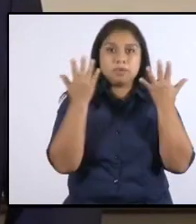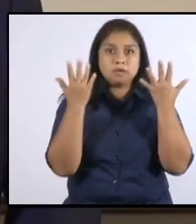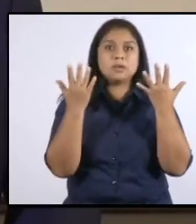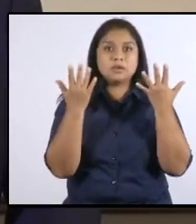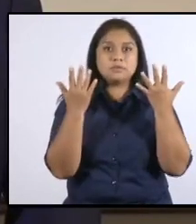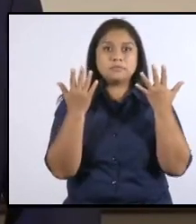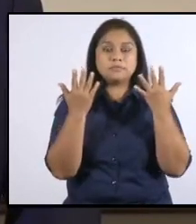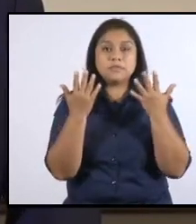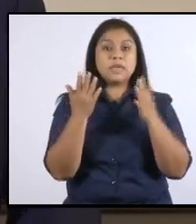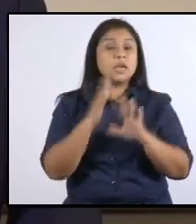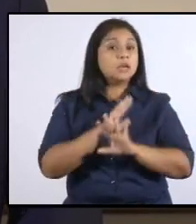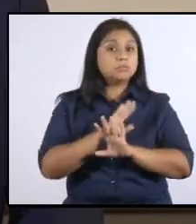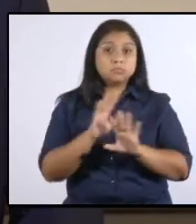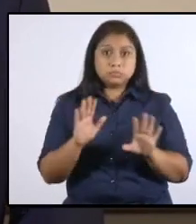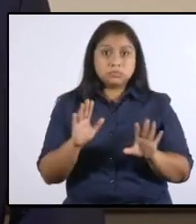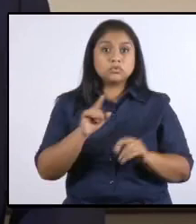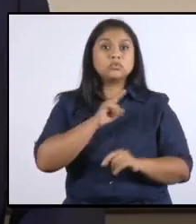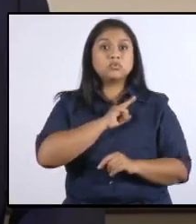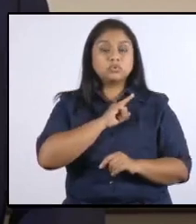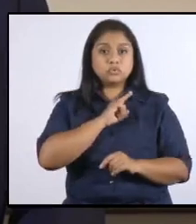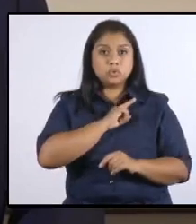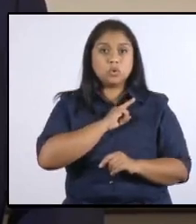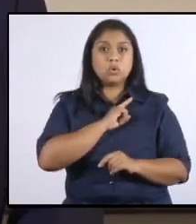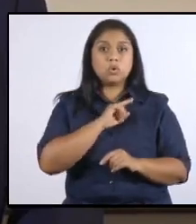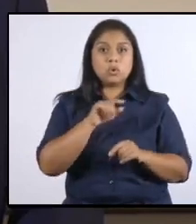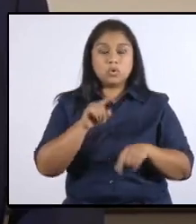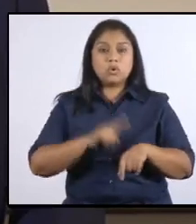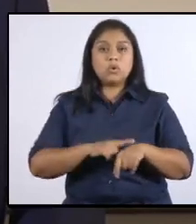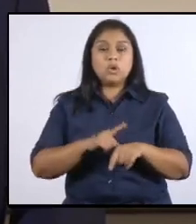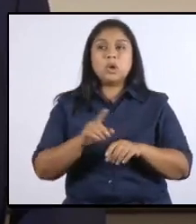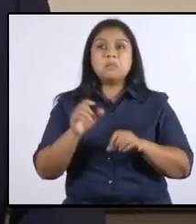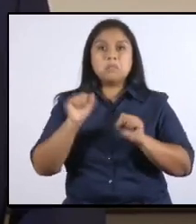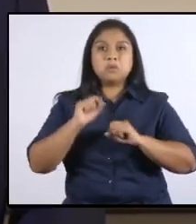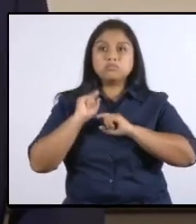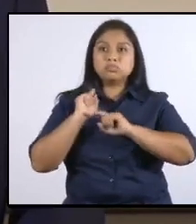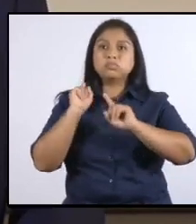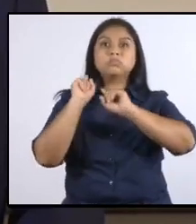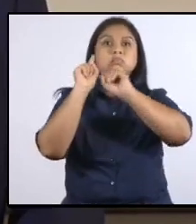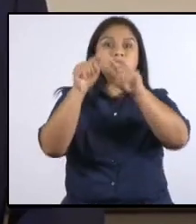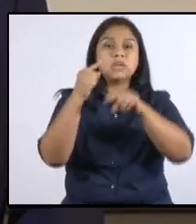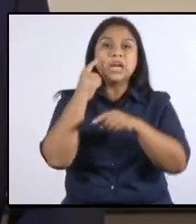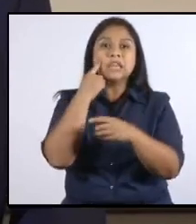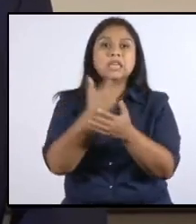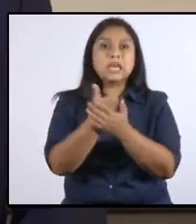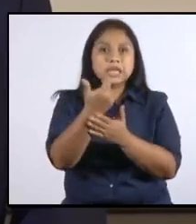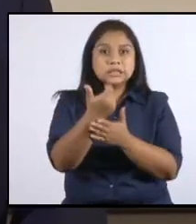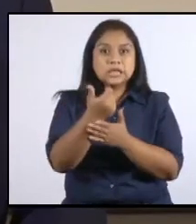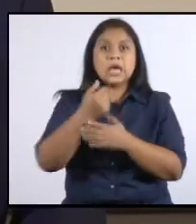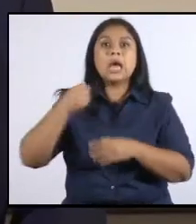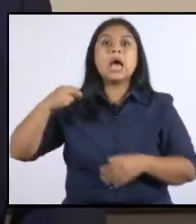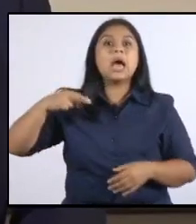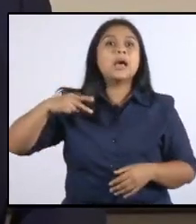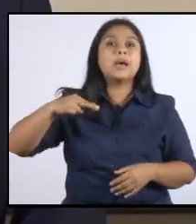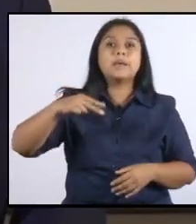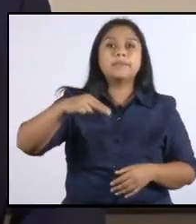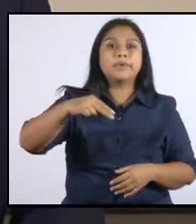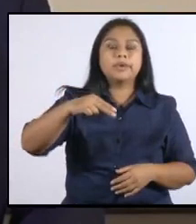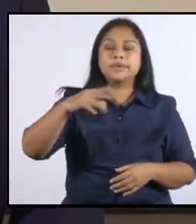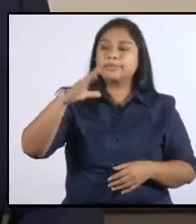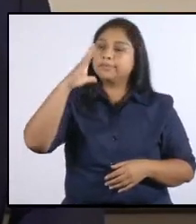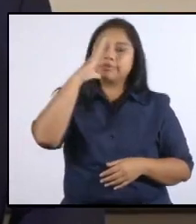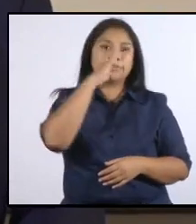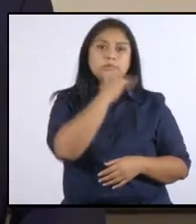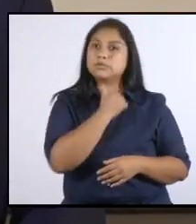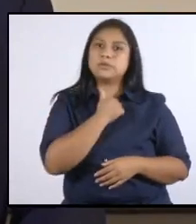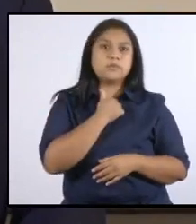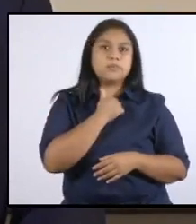sólo podrá hacerse llegando a estas tiendas de barrio o abarroterías a pie, no se permitirá